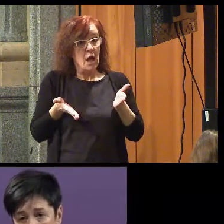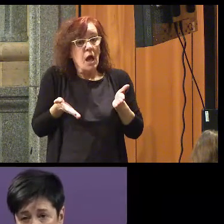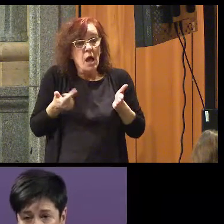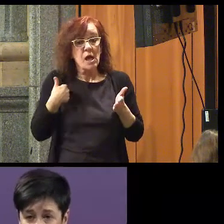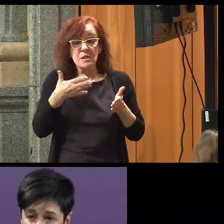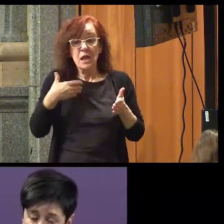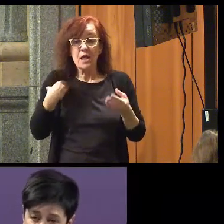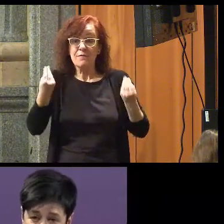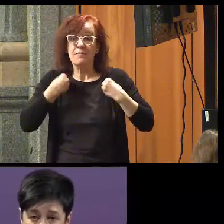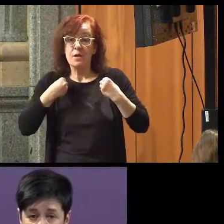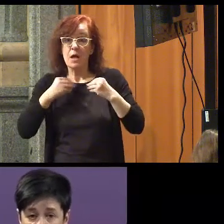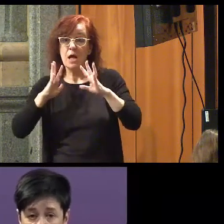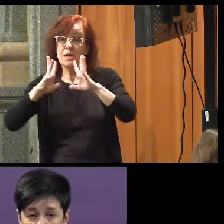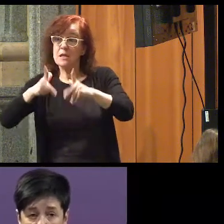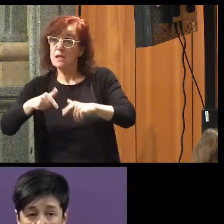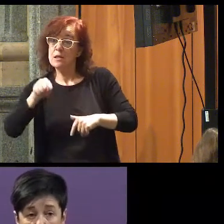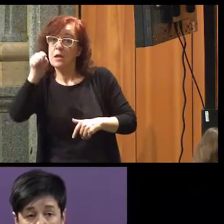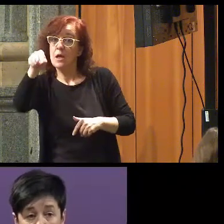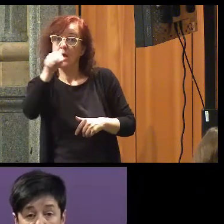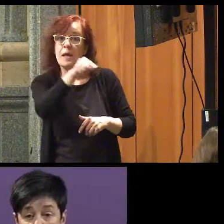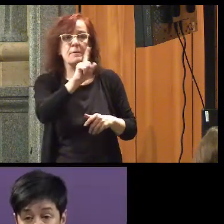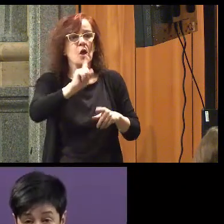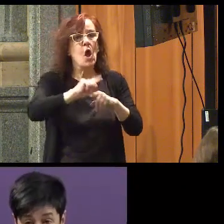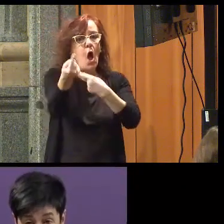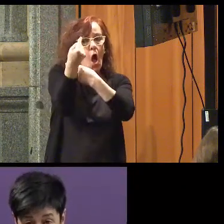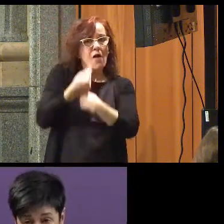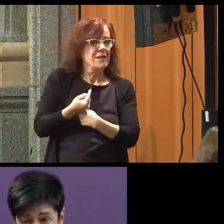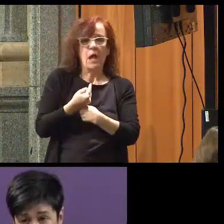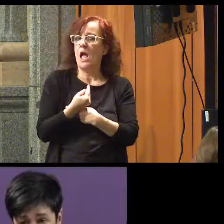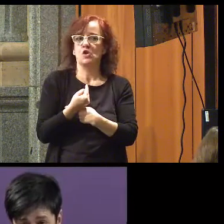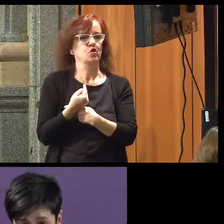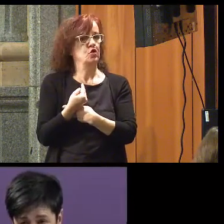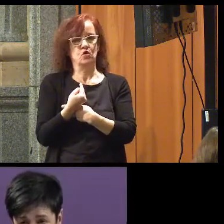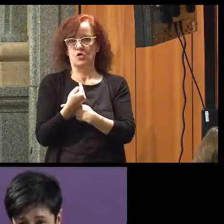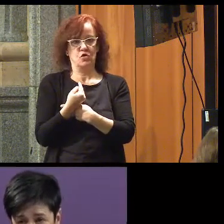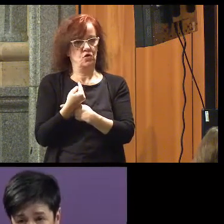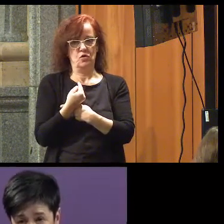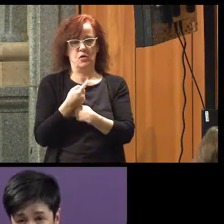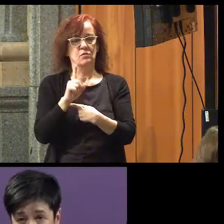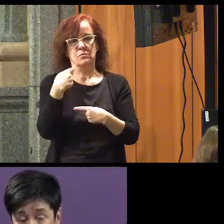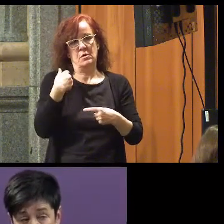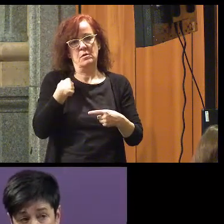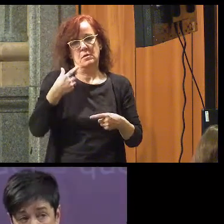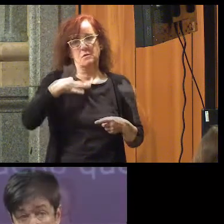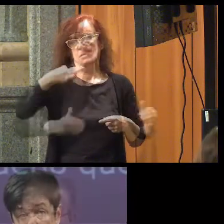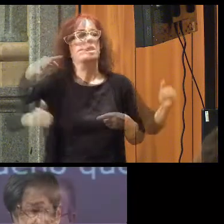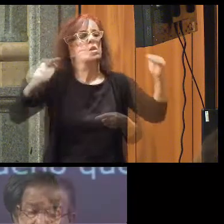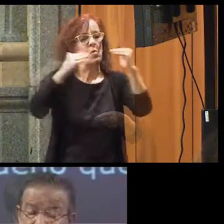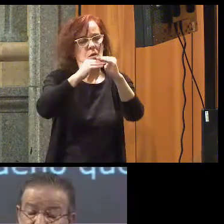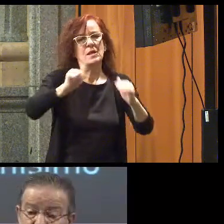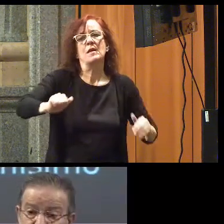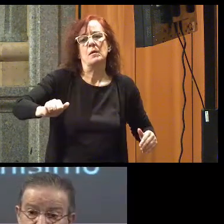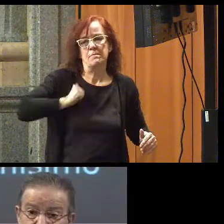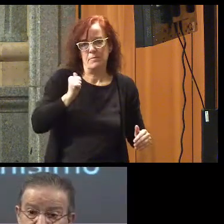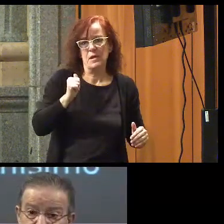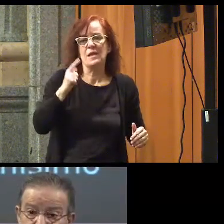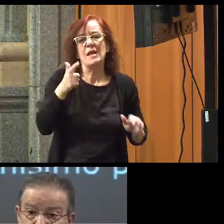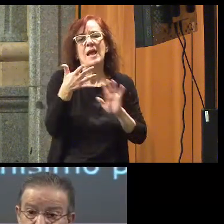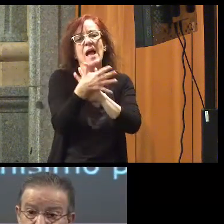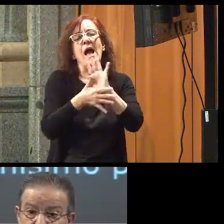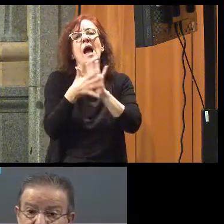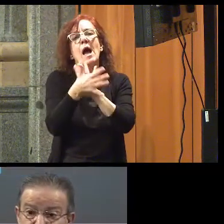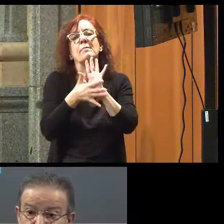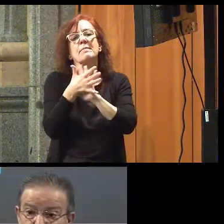vivir en una residencia, vives en una residencia. Pero que nadie te obligue a vivir en esa residencia. Es hablar